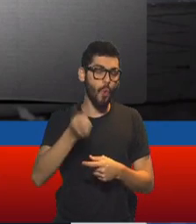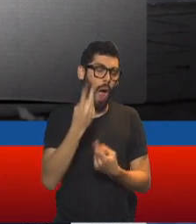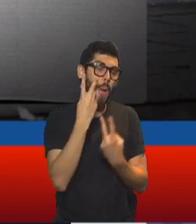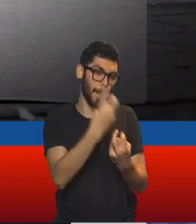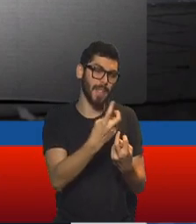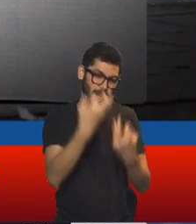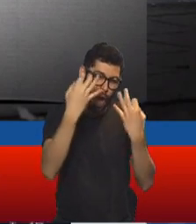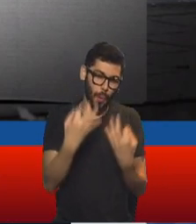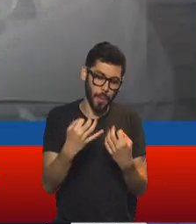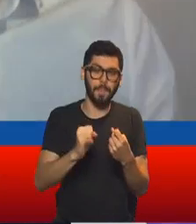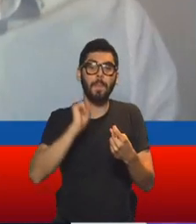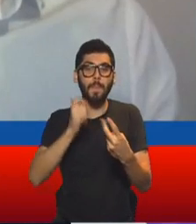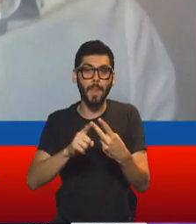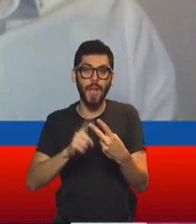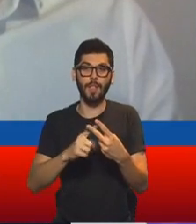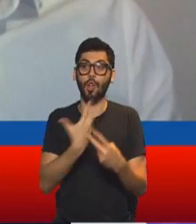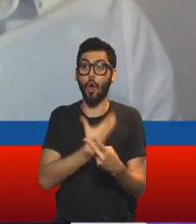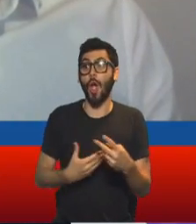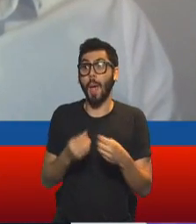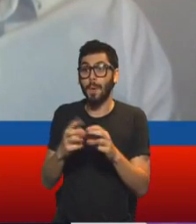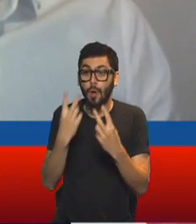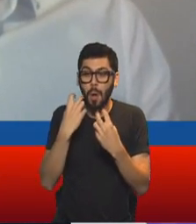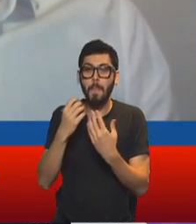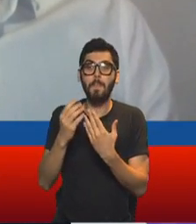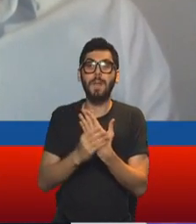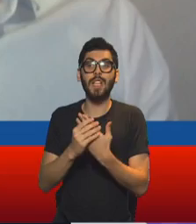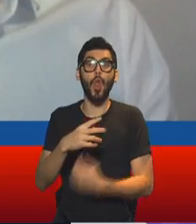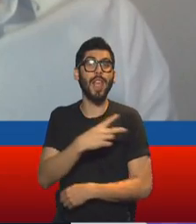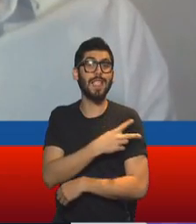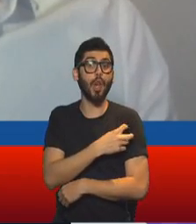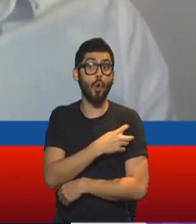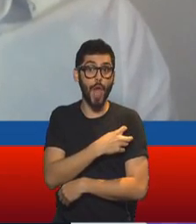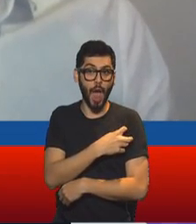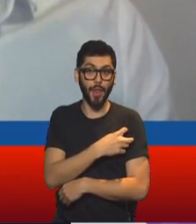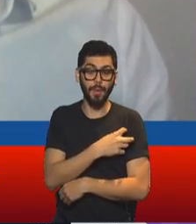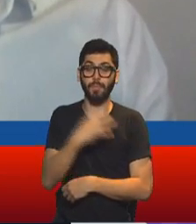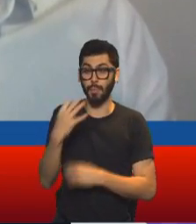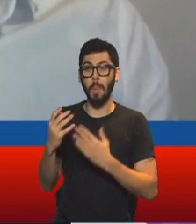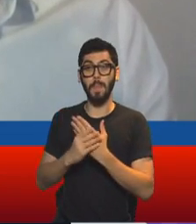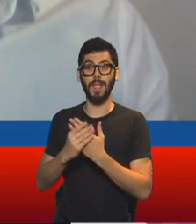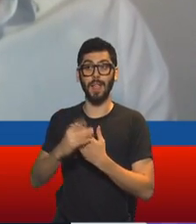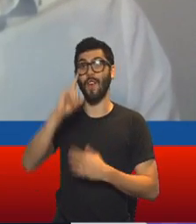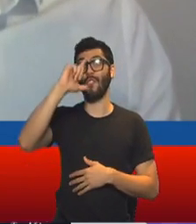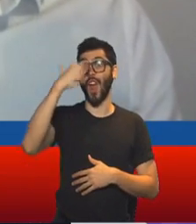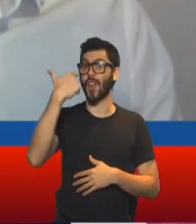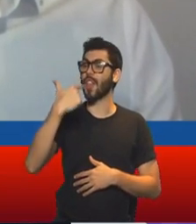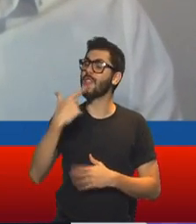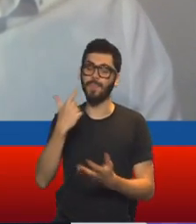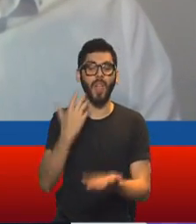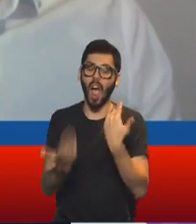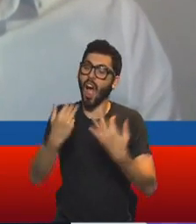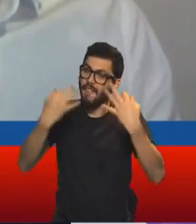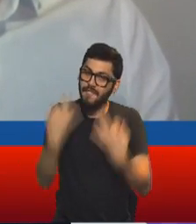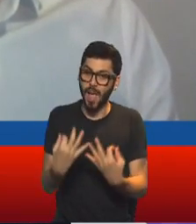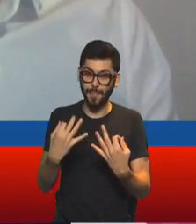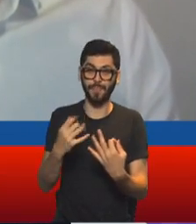también, Gaby, una pesquisa interna en el Ministerio de Seguridad de la Nación. Lo pidió la ministra Sabina Frederick a las cuatro